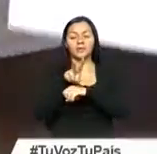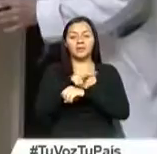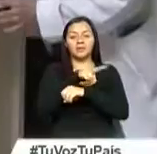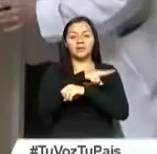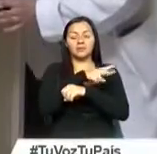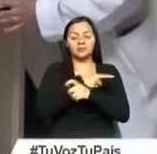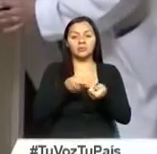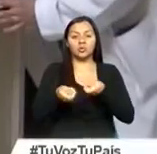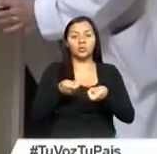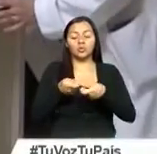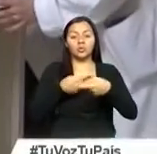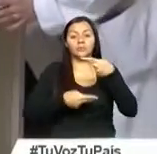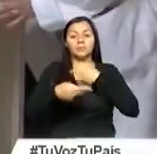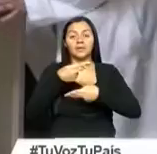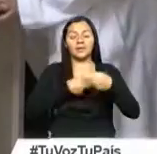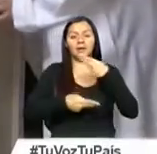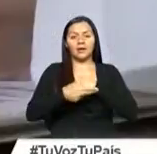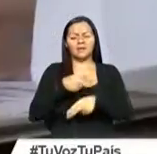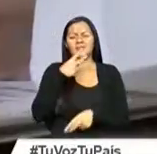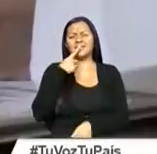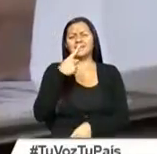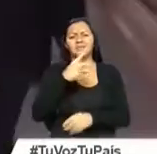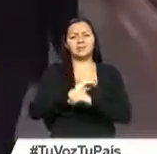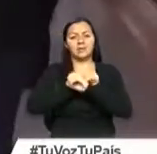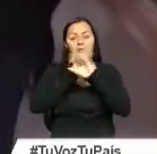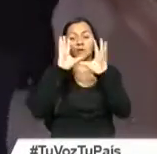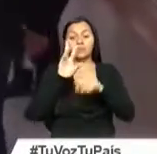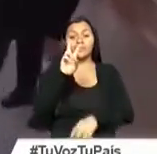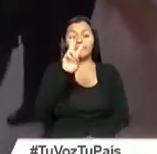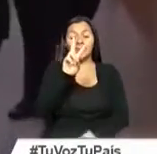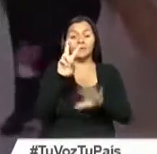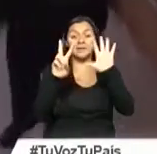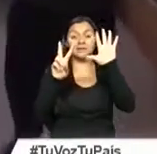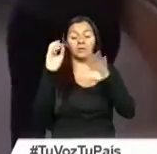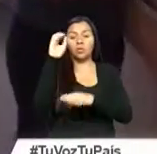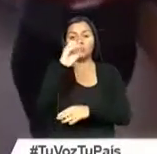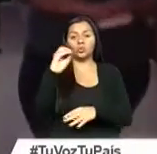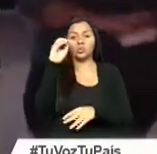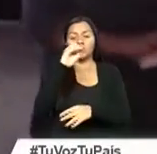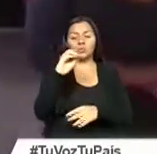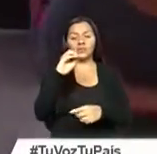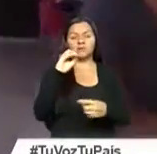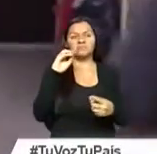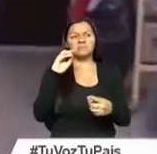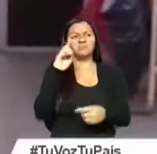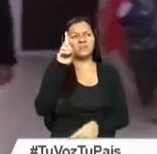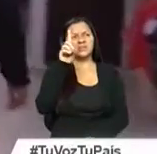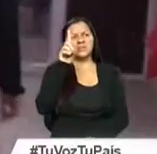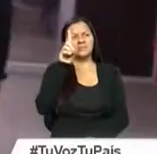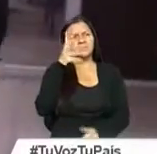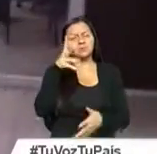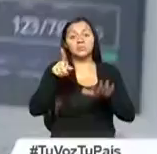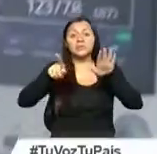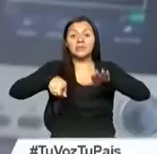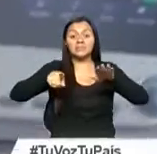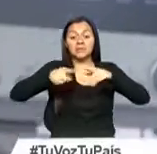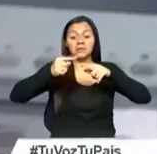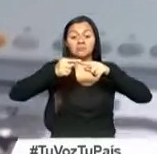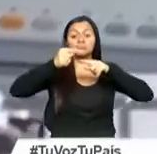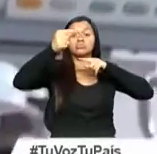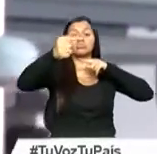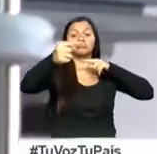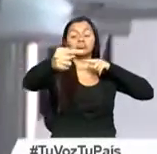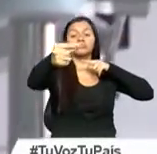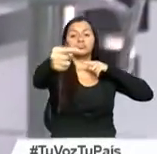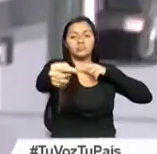de Control del Poder del Mercado señaló que, desde el 27 de octubre y durante los próximos 180 días, se encuentran vigentes